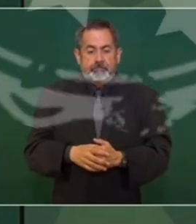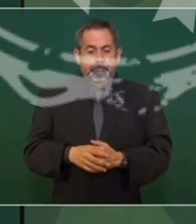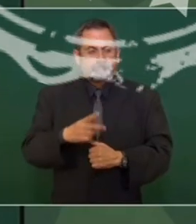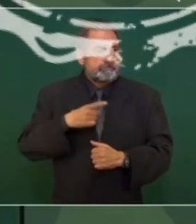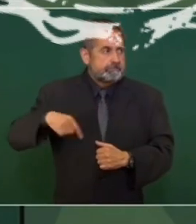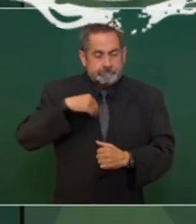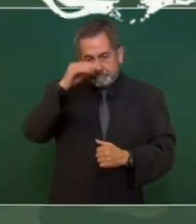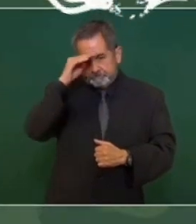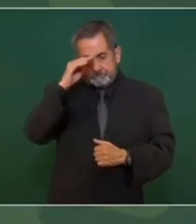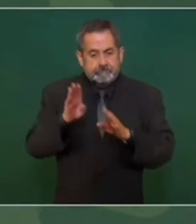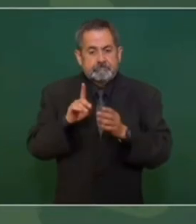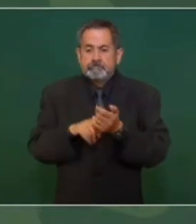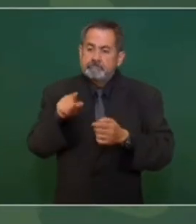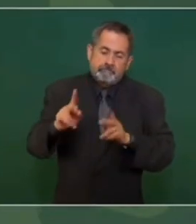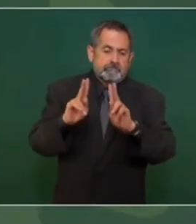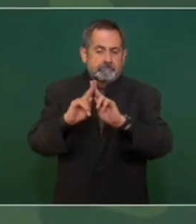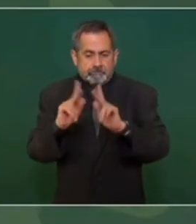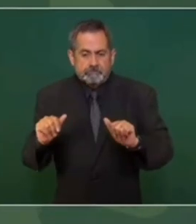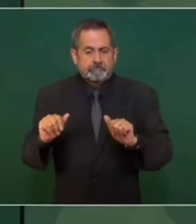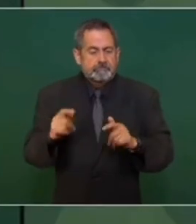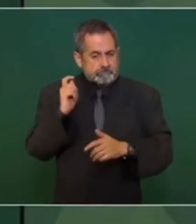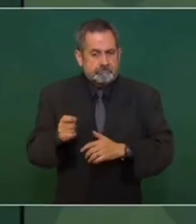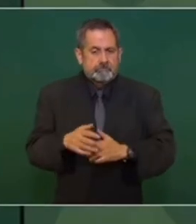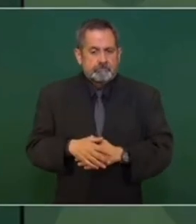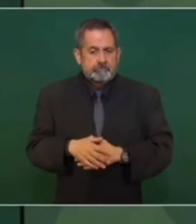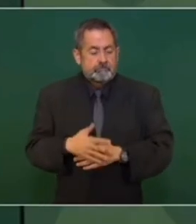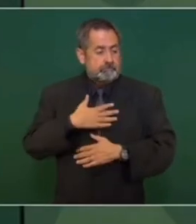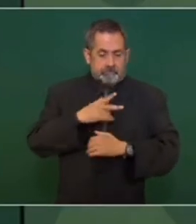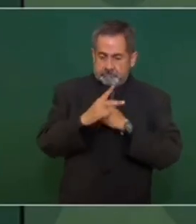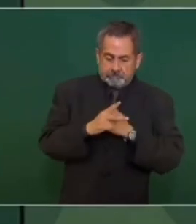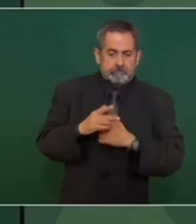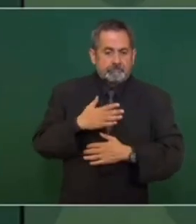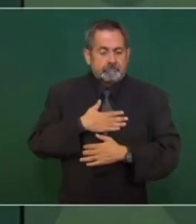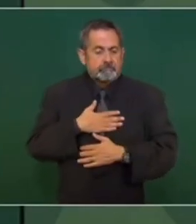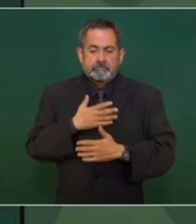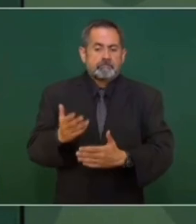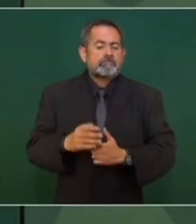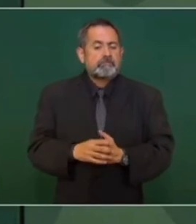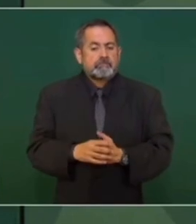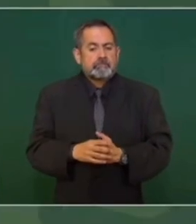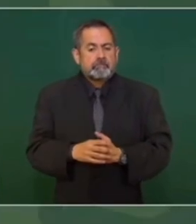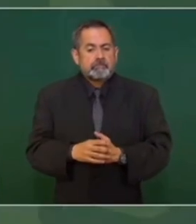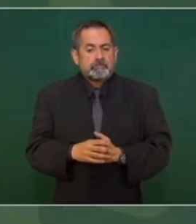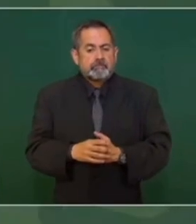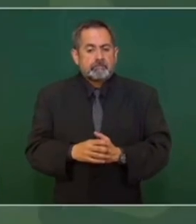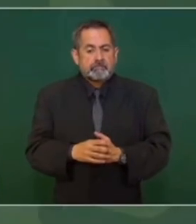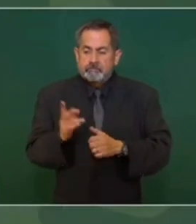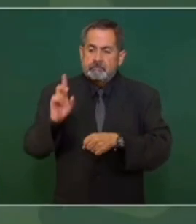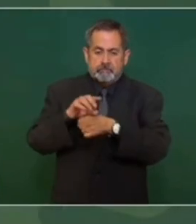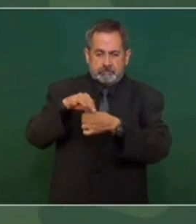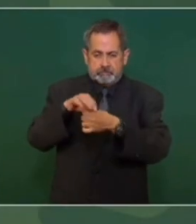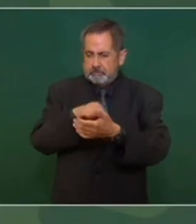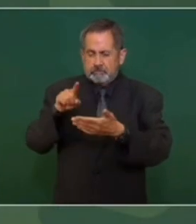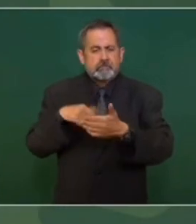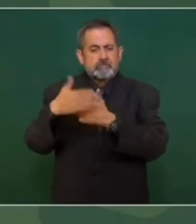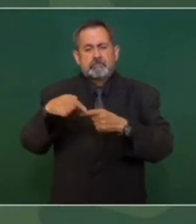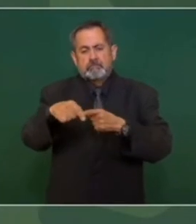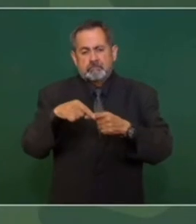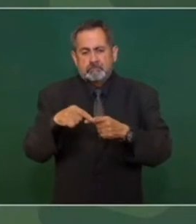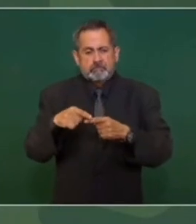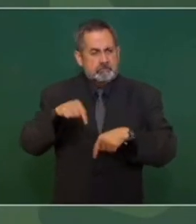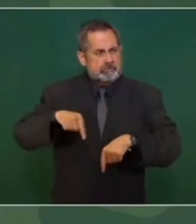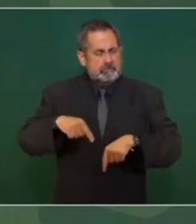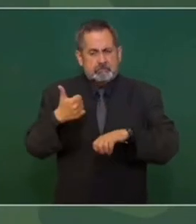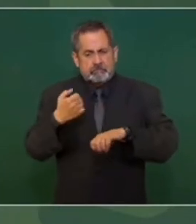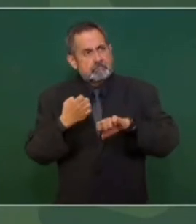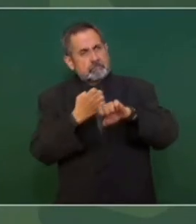Tenemos que buscar que haya paz y desde luego en nuestro país, aquí, el día de las votaciones, ahora vienen votaciones en seis